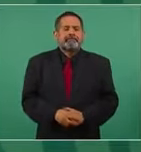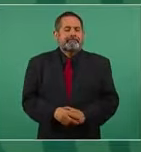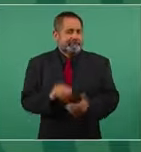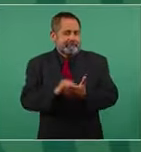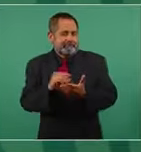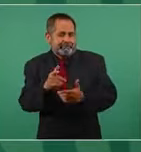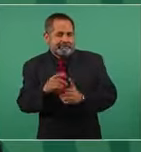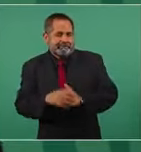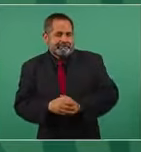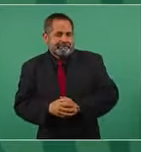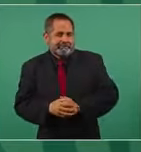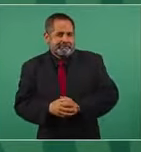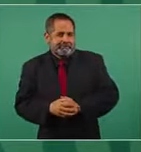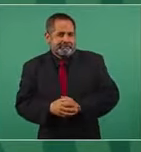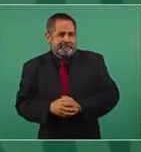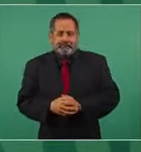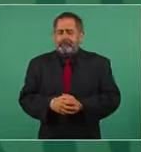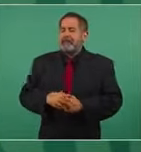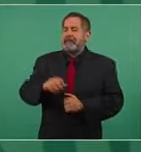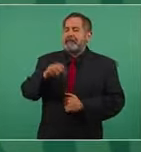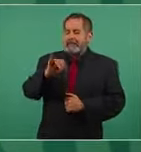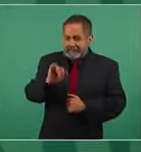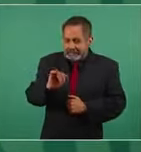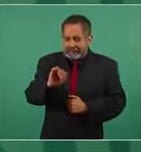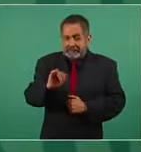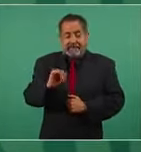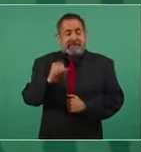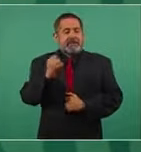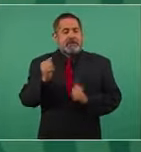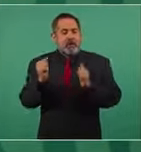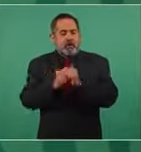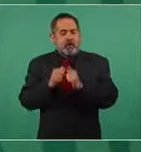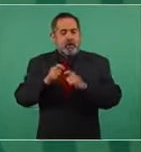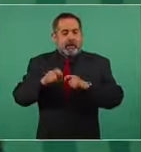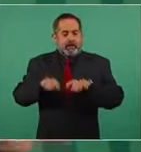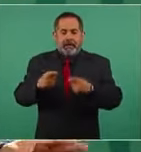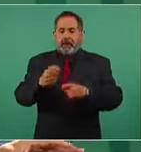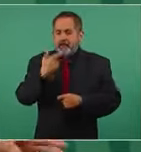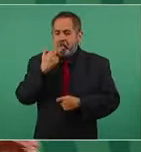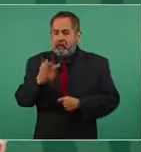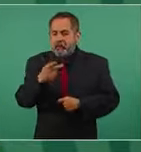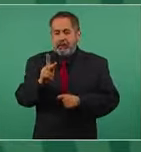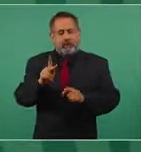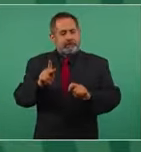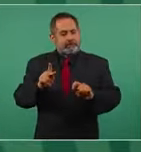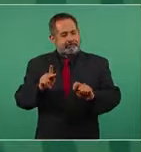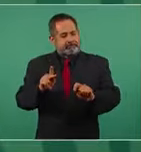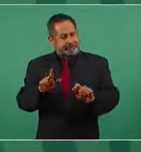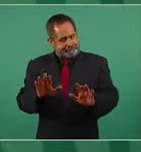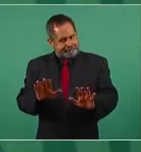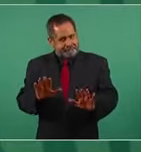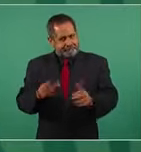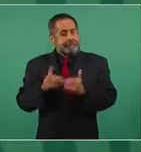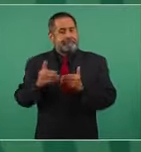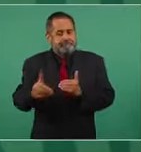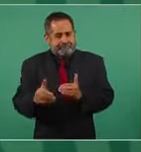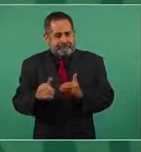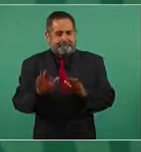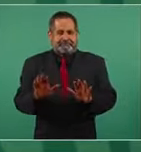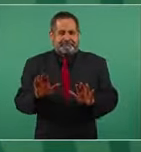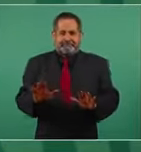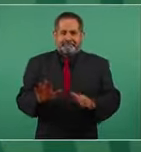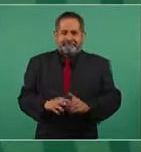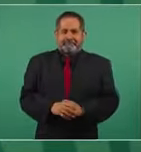Pues sí, y se va a mejorar, pero no nos adelantemos, porque